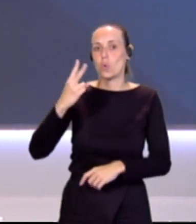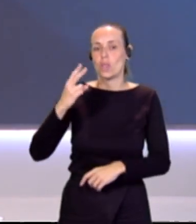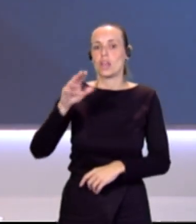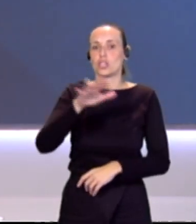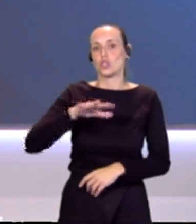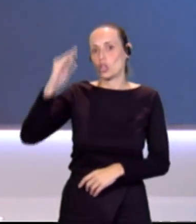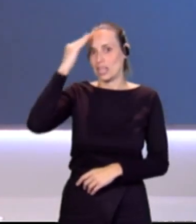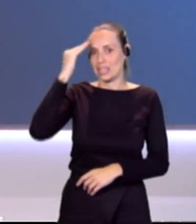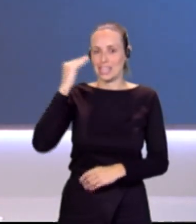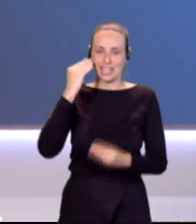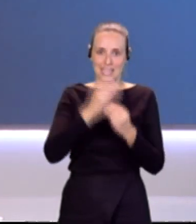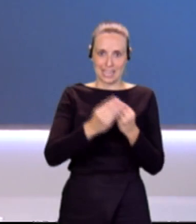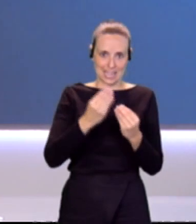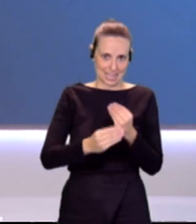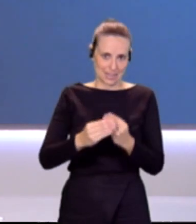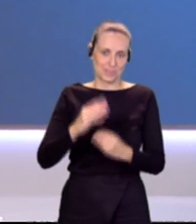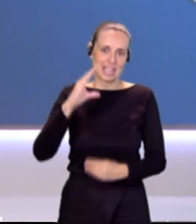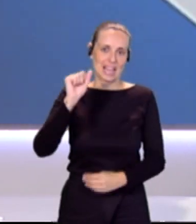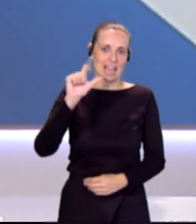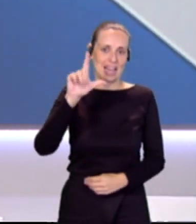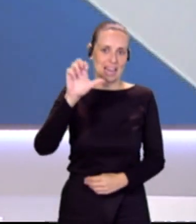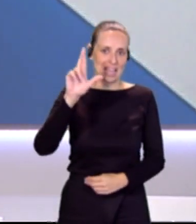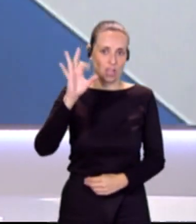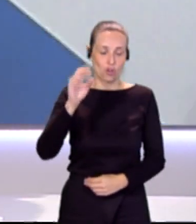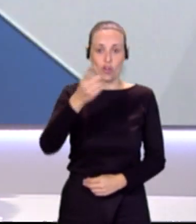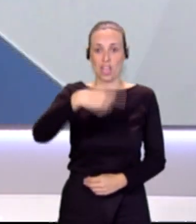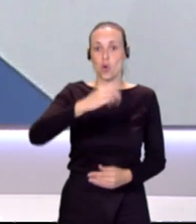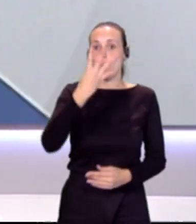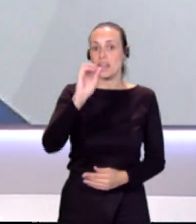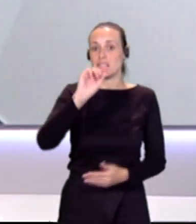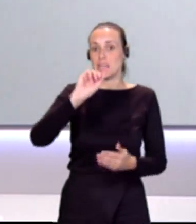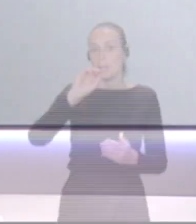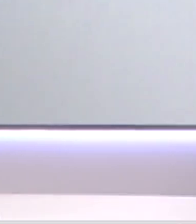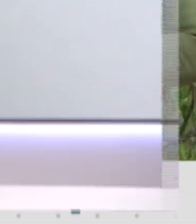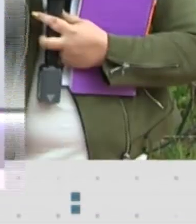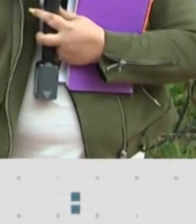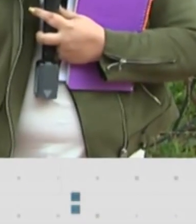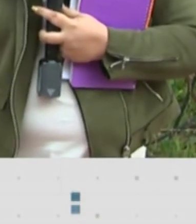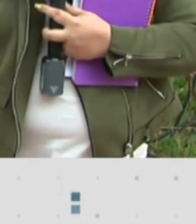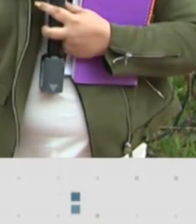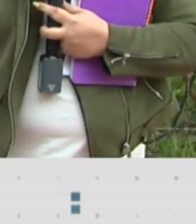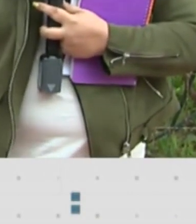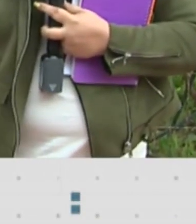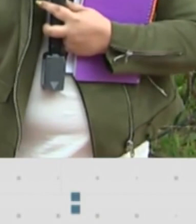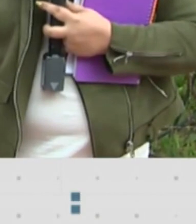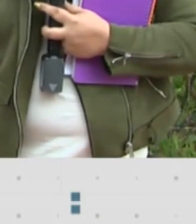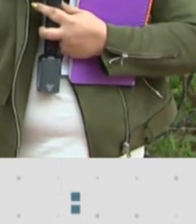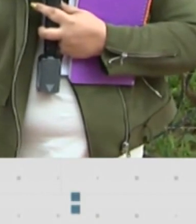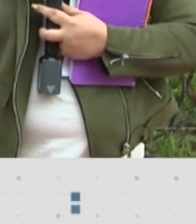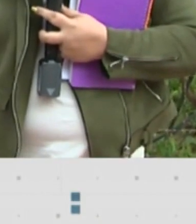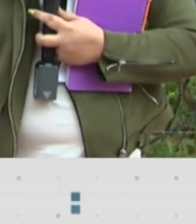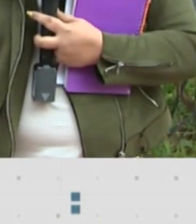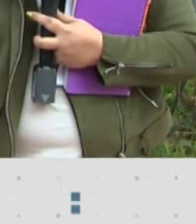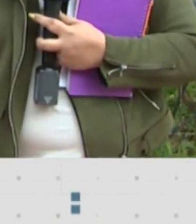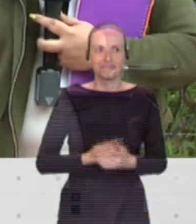Gran Canaria. Ya han conseguido reunir atención más de 40.000 firmas a través de internet. ¿Qué está pasando? Jessica Díaz, muy buenos días. ¿Qué es lo que se han